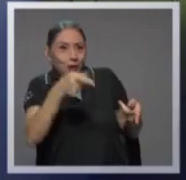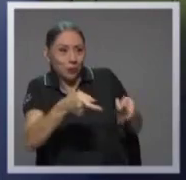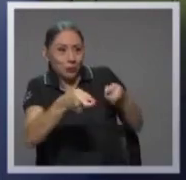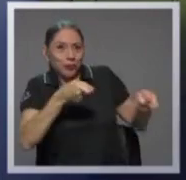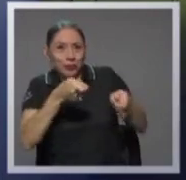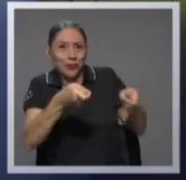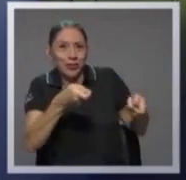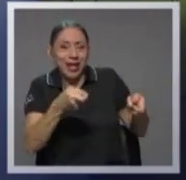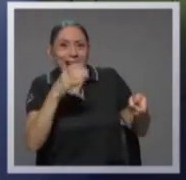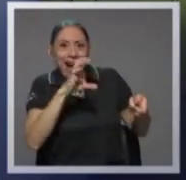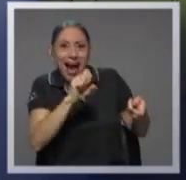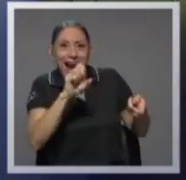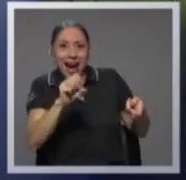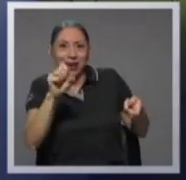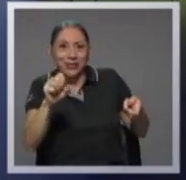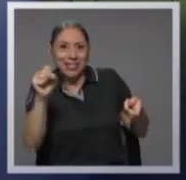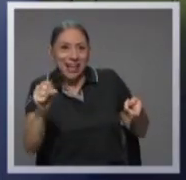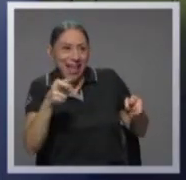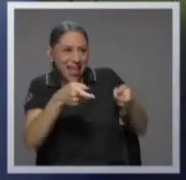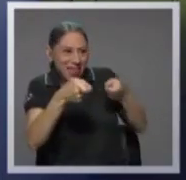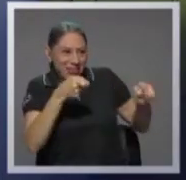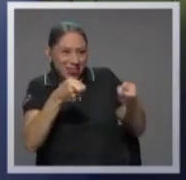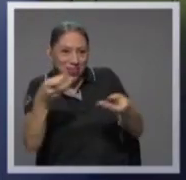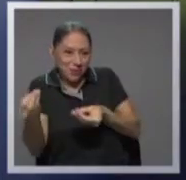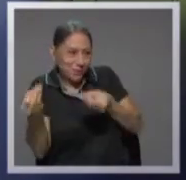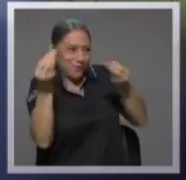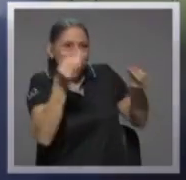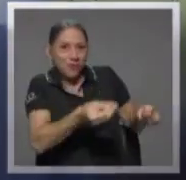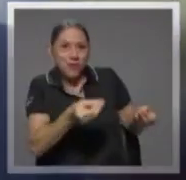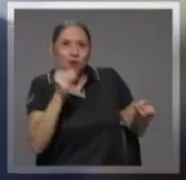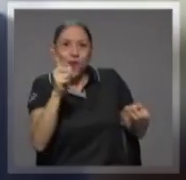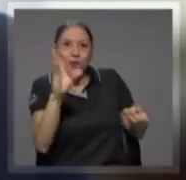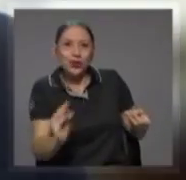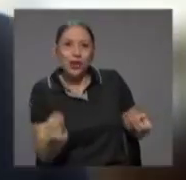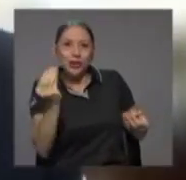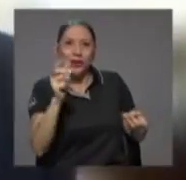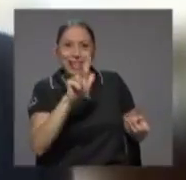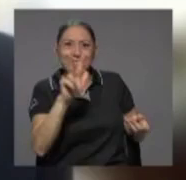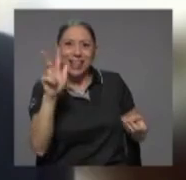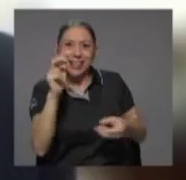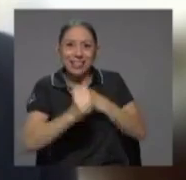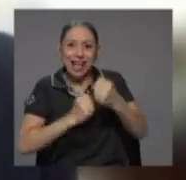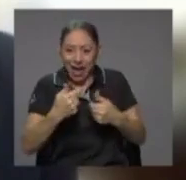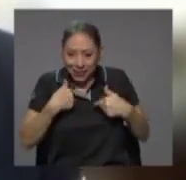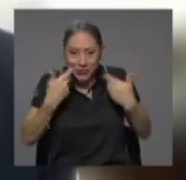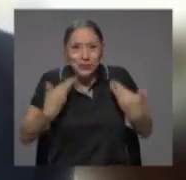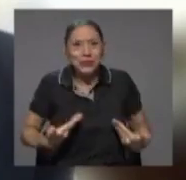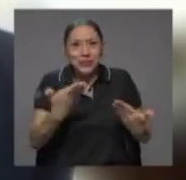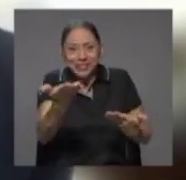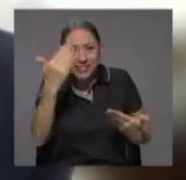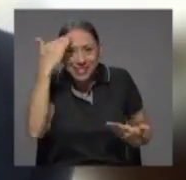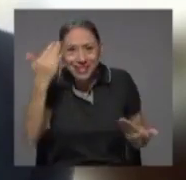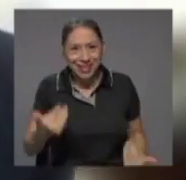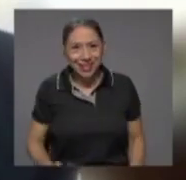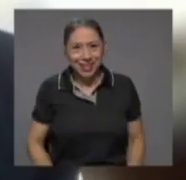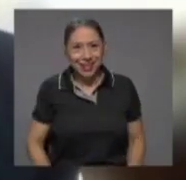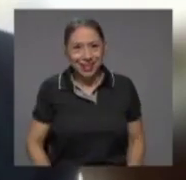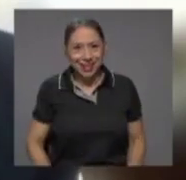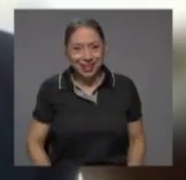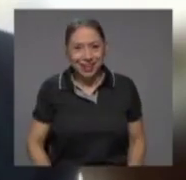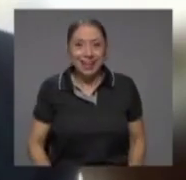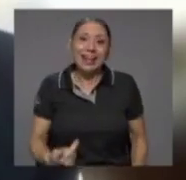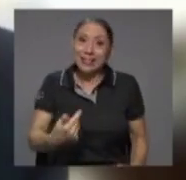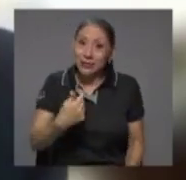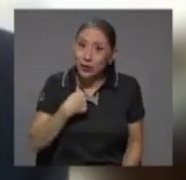crucial para la Caja a un muchacho de 33 años? Imagínense ustedes, ¿verdad? Cuya experiencia había sido